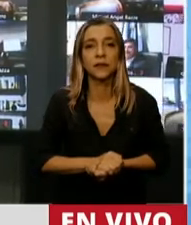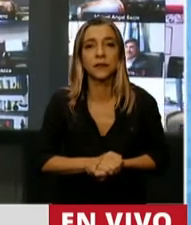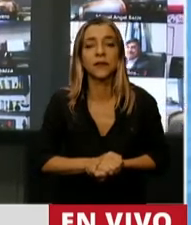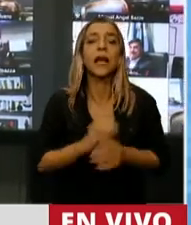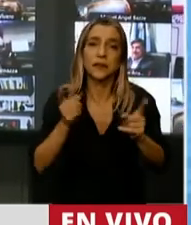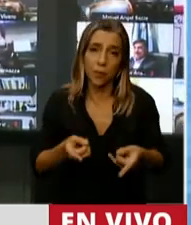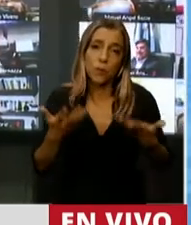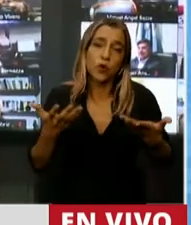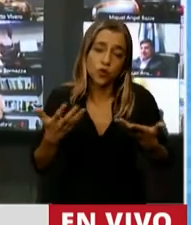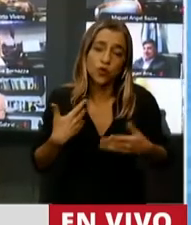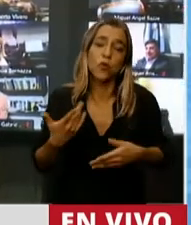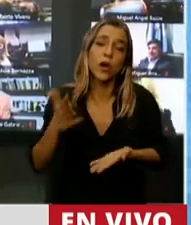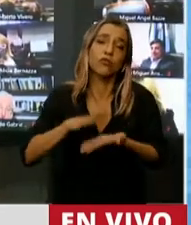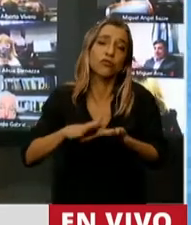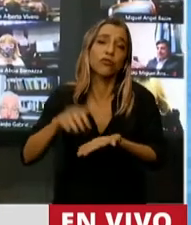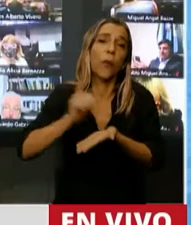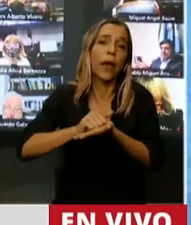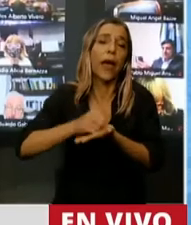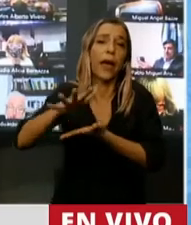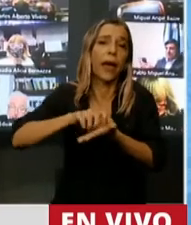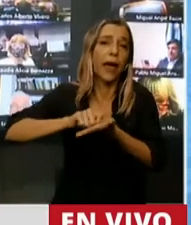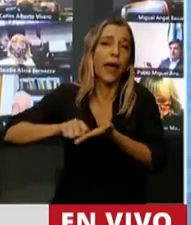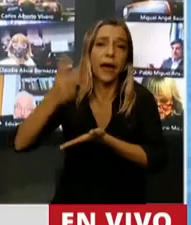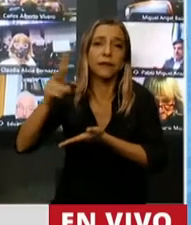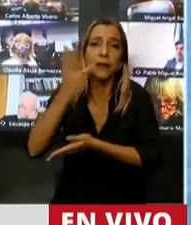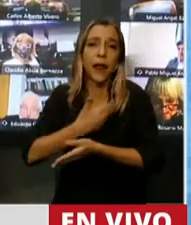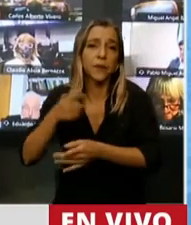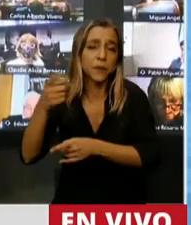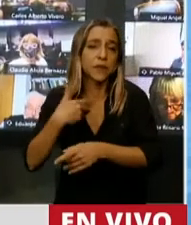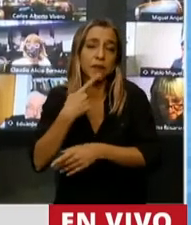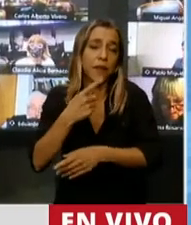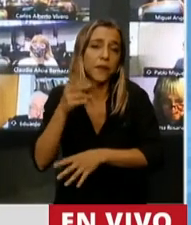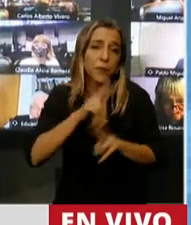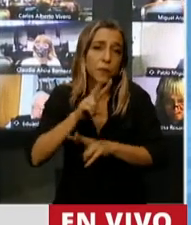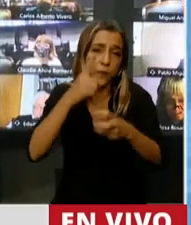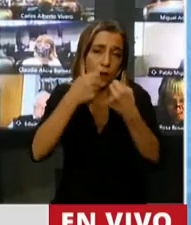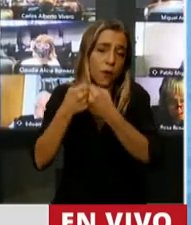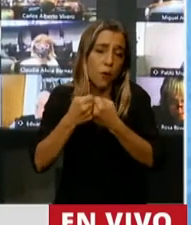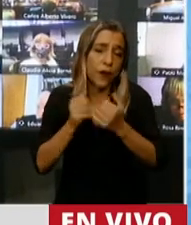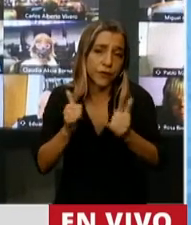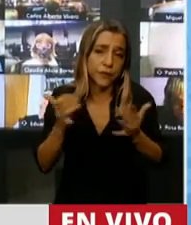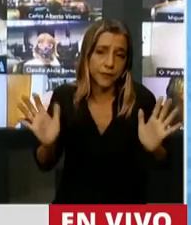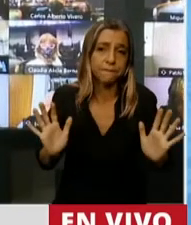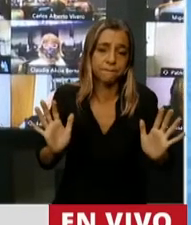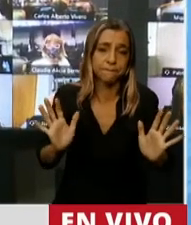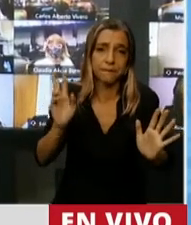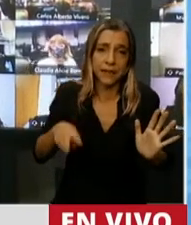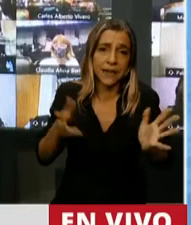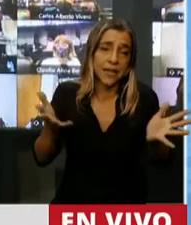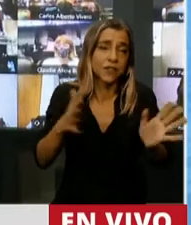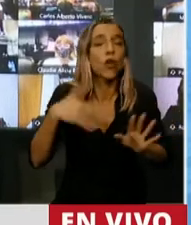carta de la vicepresidenta en cuanto a hay que buscar un gran acuerdo. No hay ninguna duda. Después se puede discutir de esta ley.